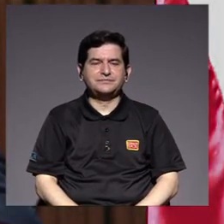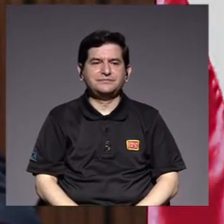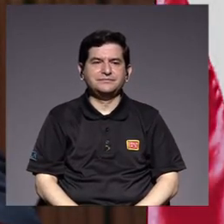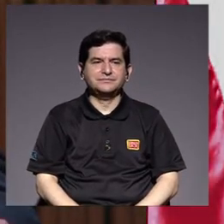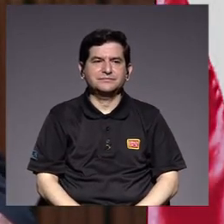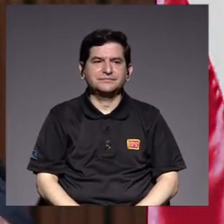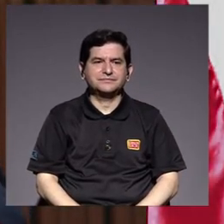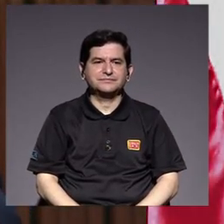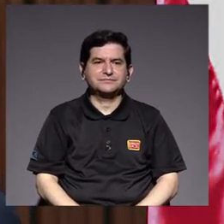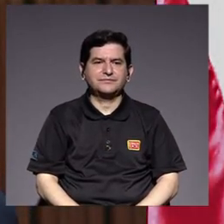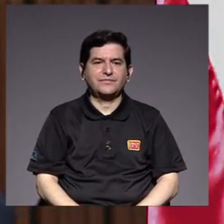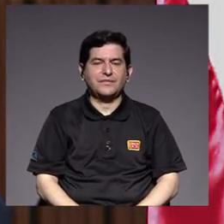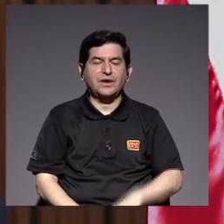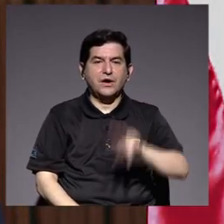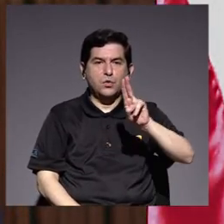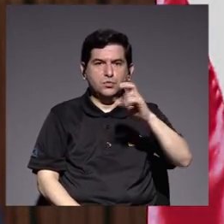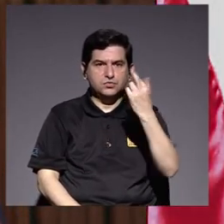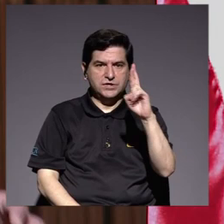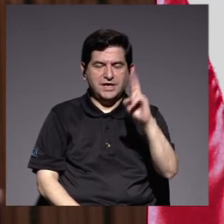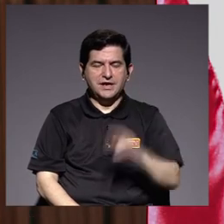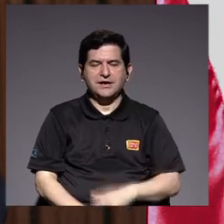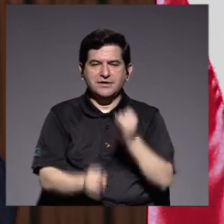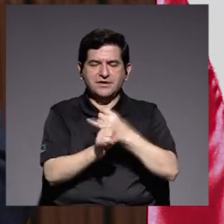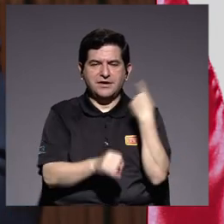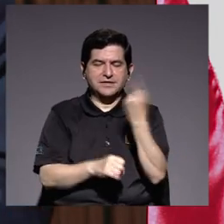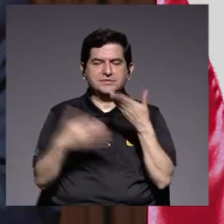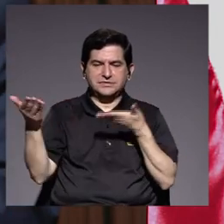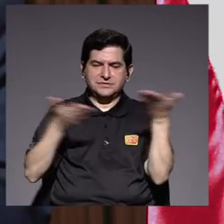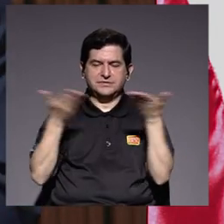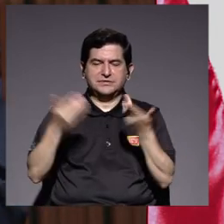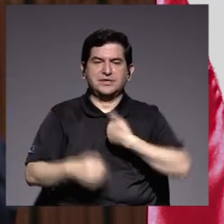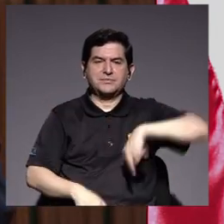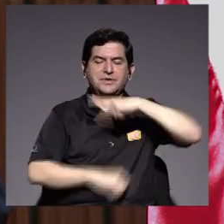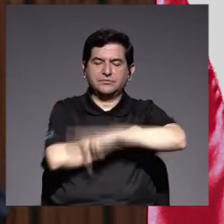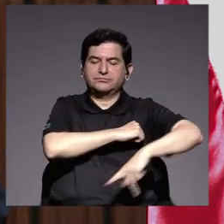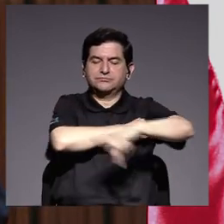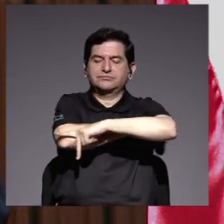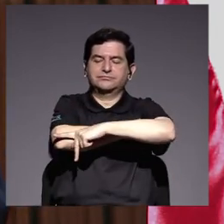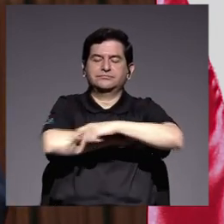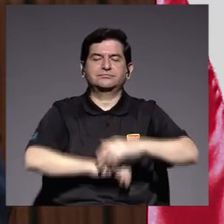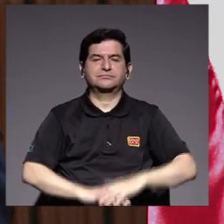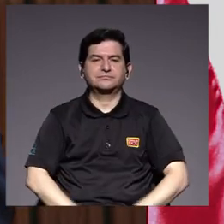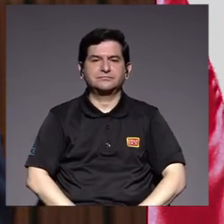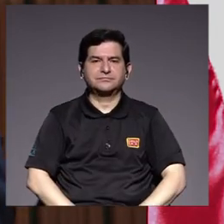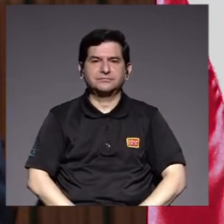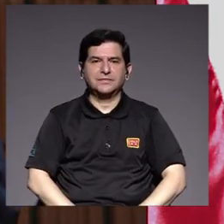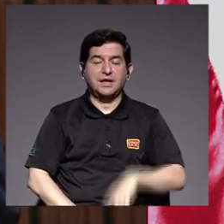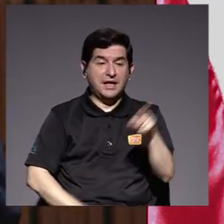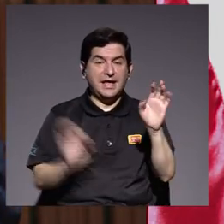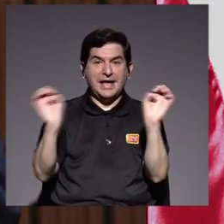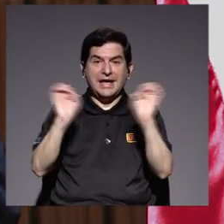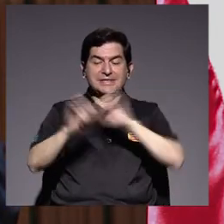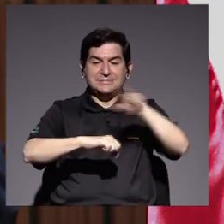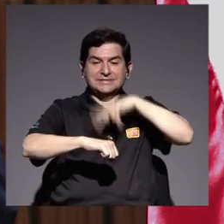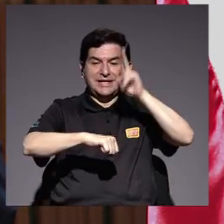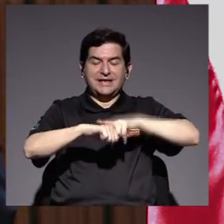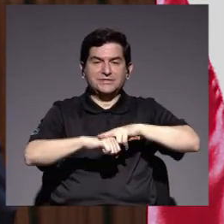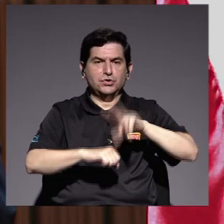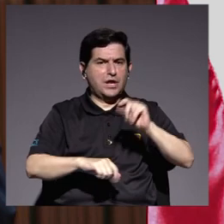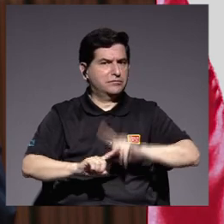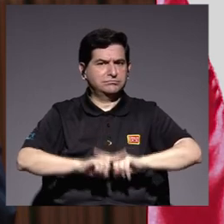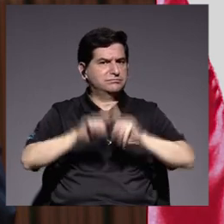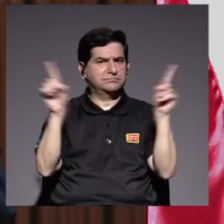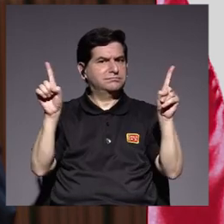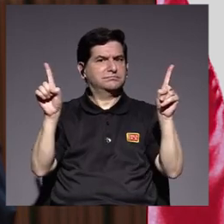la universidad de costa frica es una institución que siempre ha estado al servicio de nuestra nación y en esta emergencia nacional no ha sido la